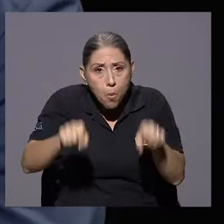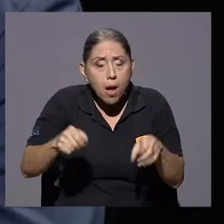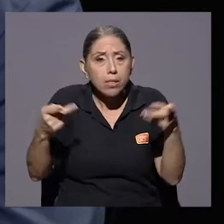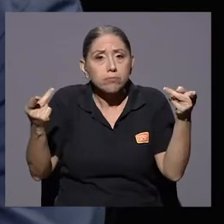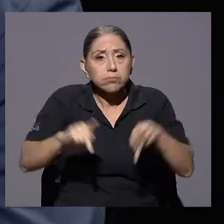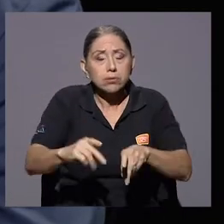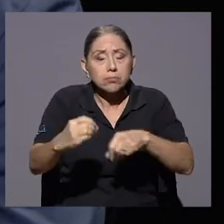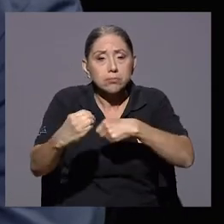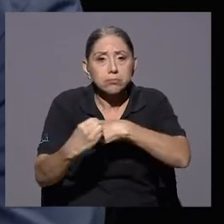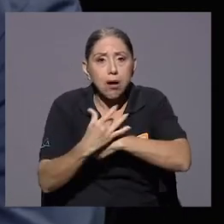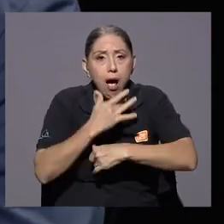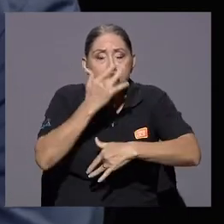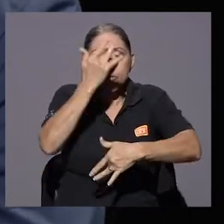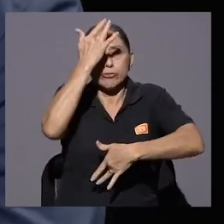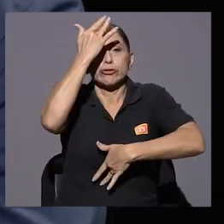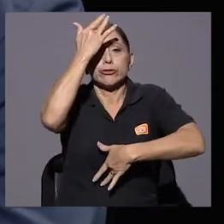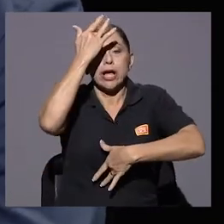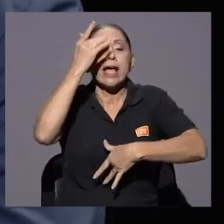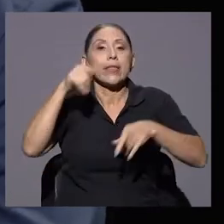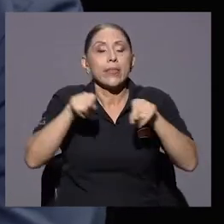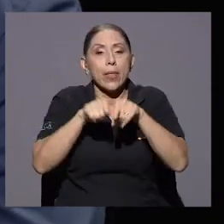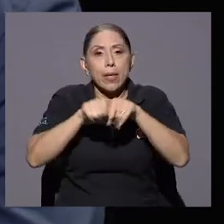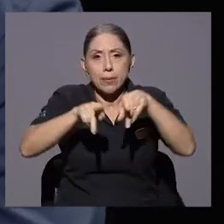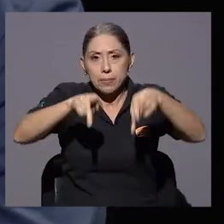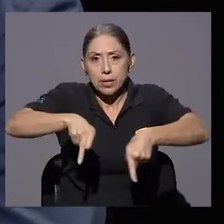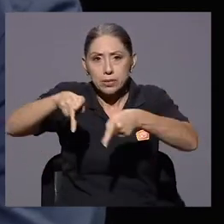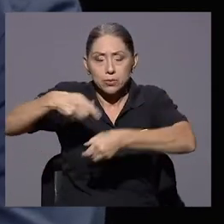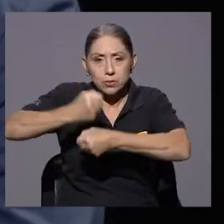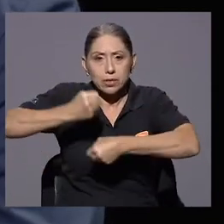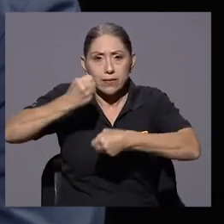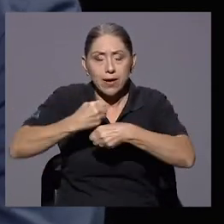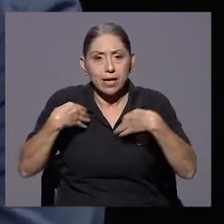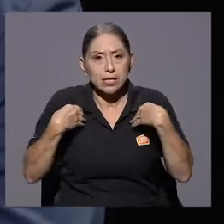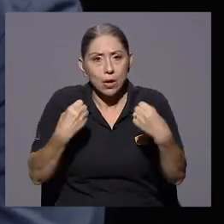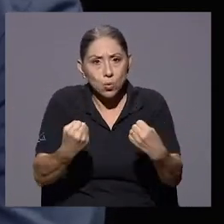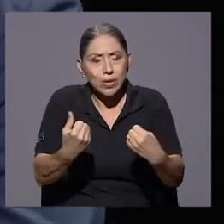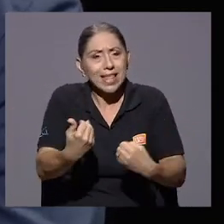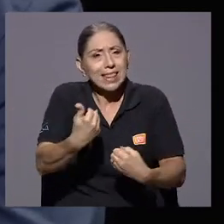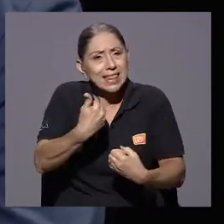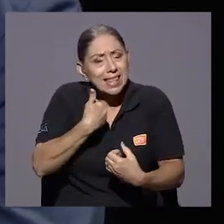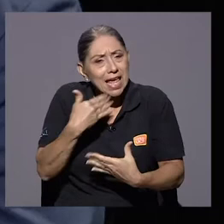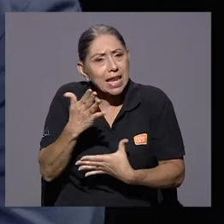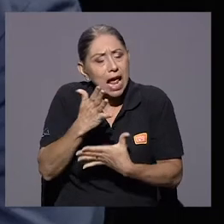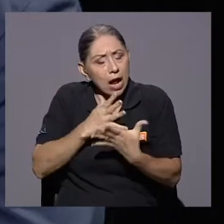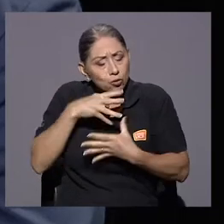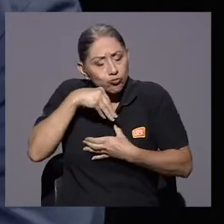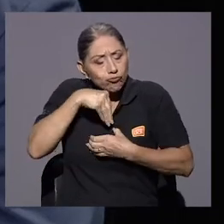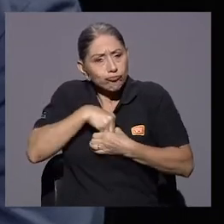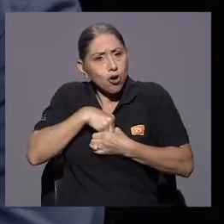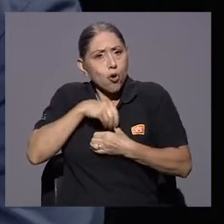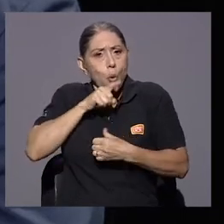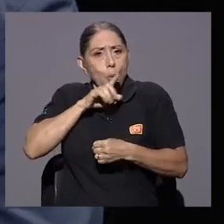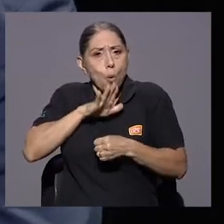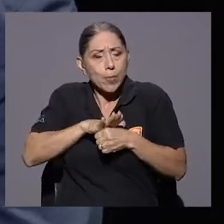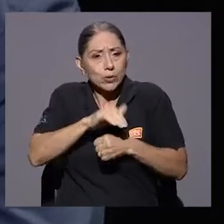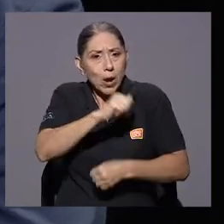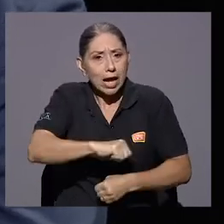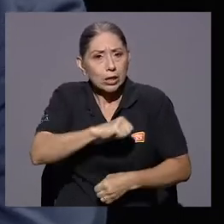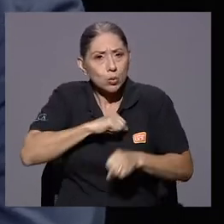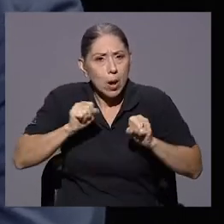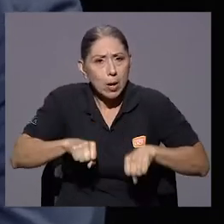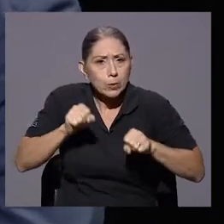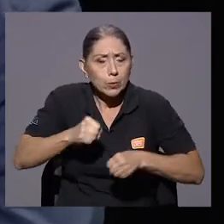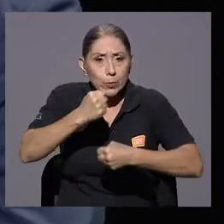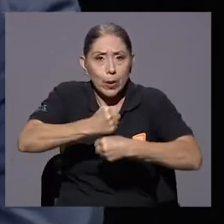y que el personal de salud tiene esa mística, ese compromiso, esa aptitud y actitud para trabajar con los pacientes